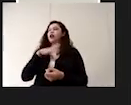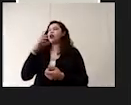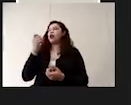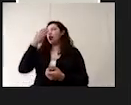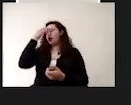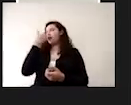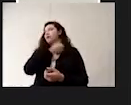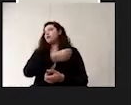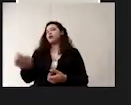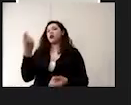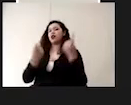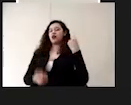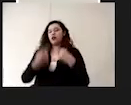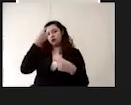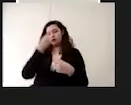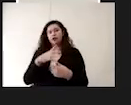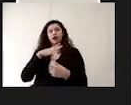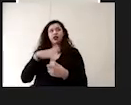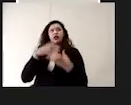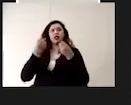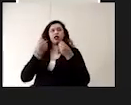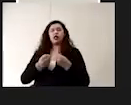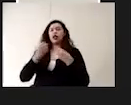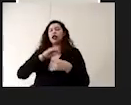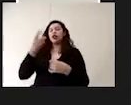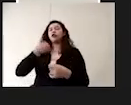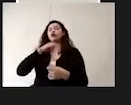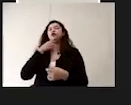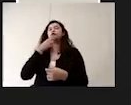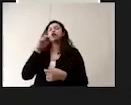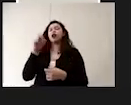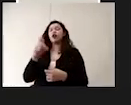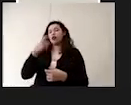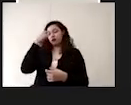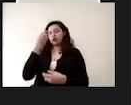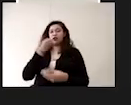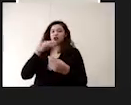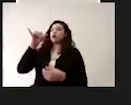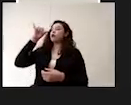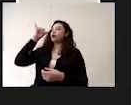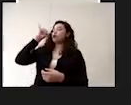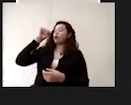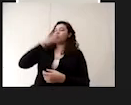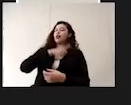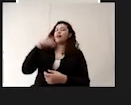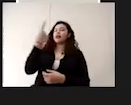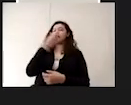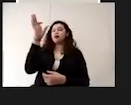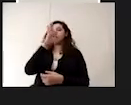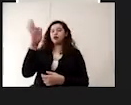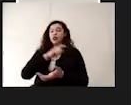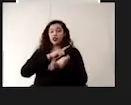que garantice que efectivamente el agua que utilizamos para uso y consumo humano sea 100% potable.